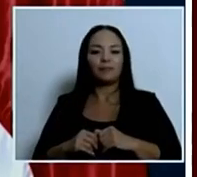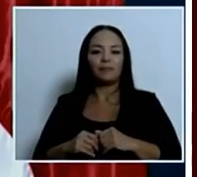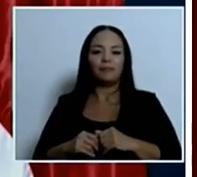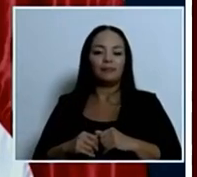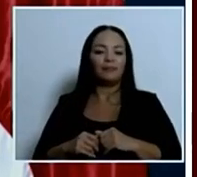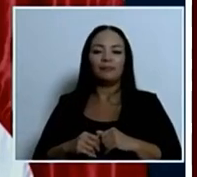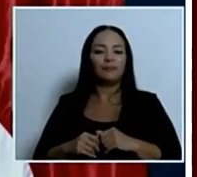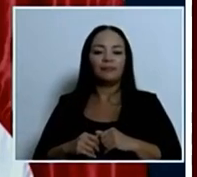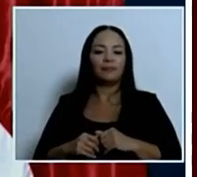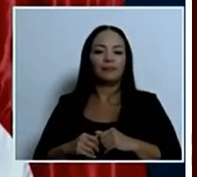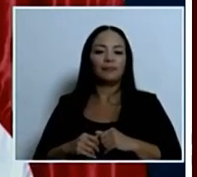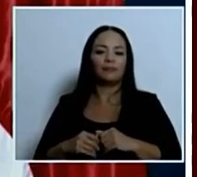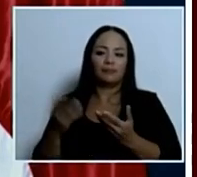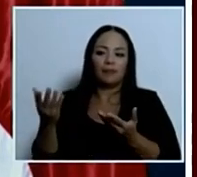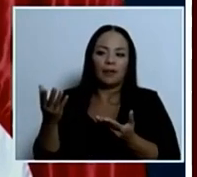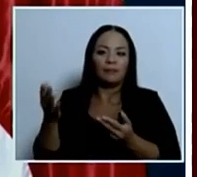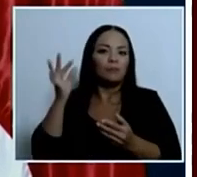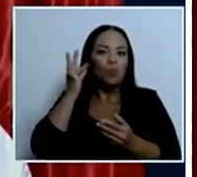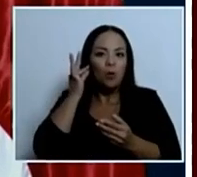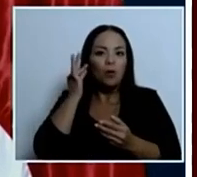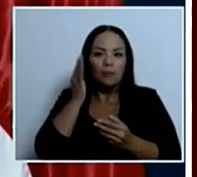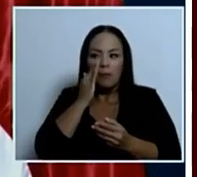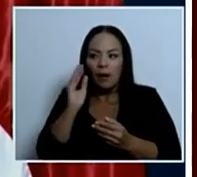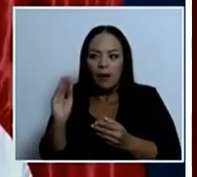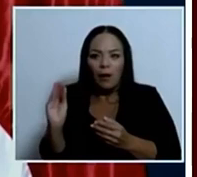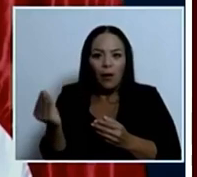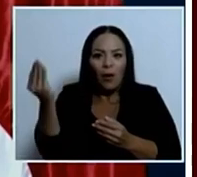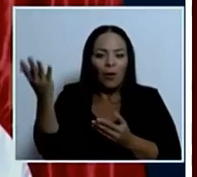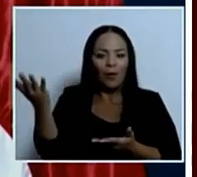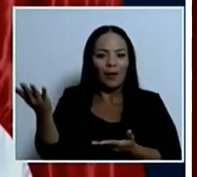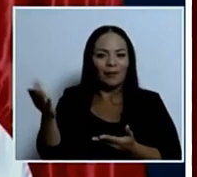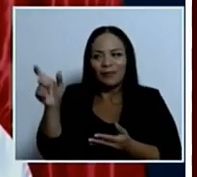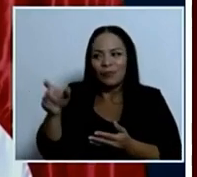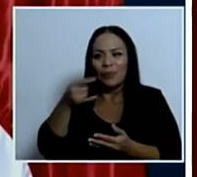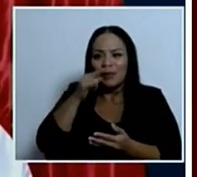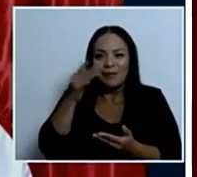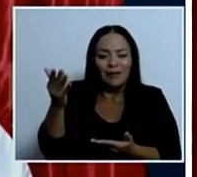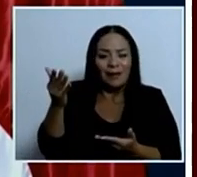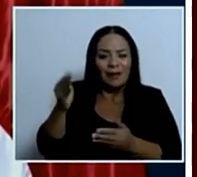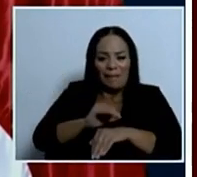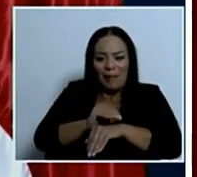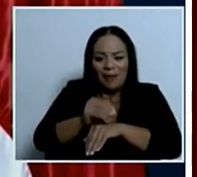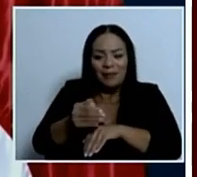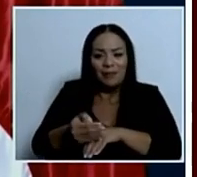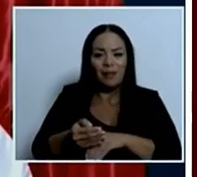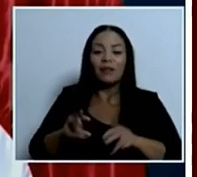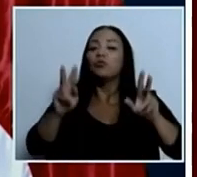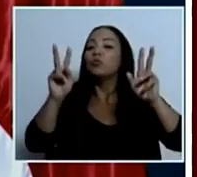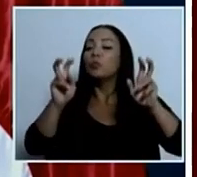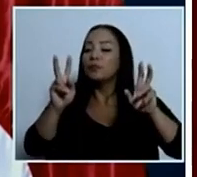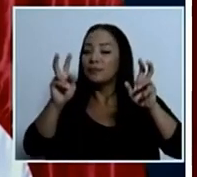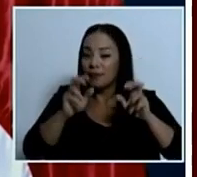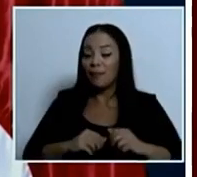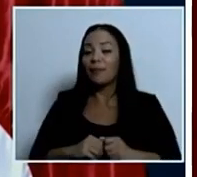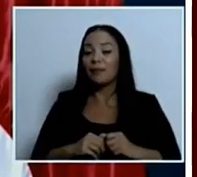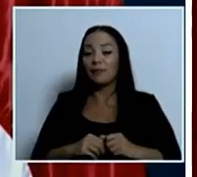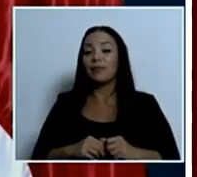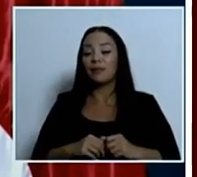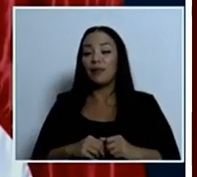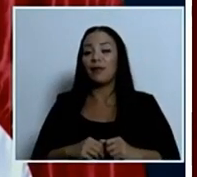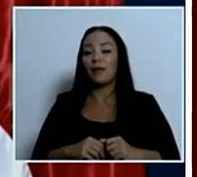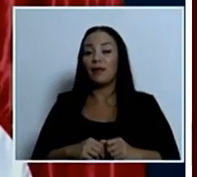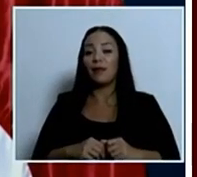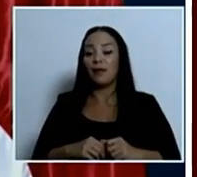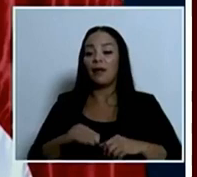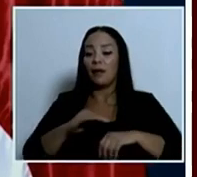madre, porque es una niña, haya quedado embarazada aparentemente de un mayor de edad